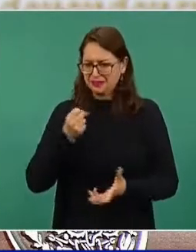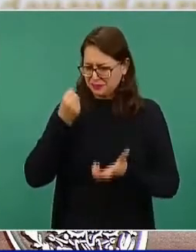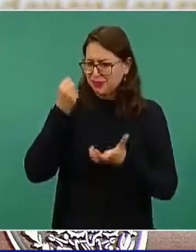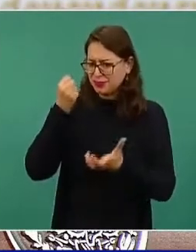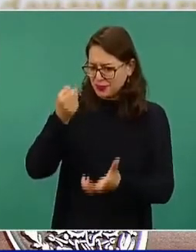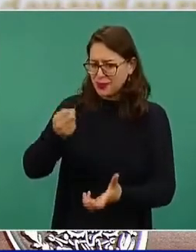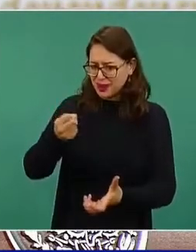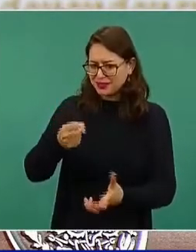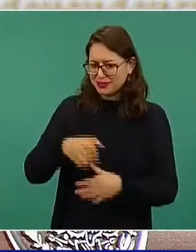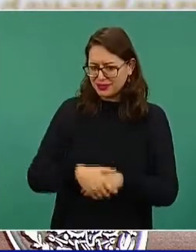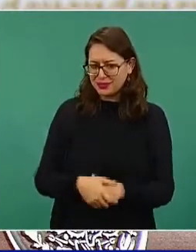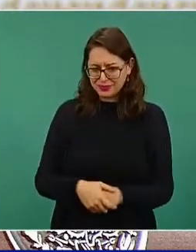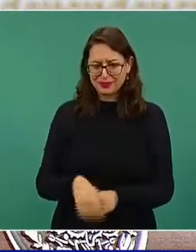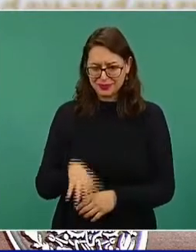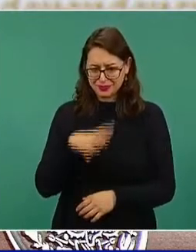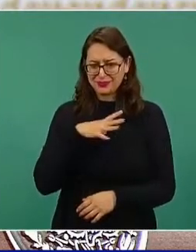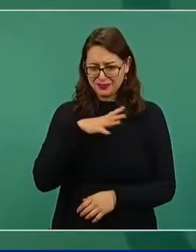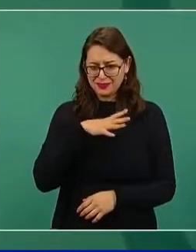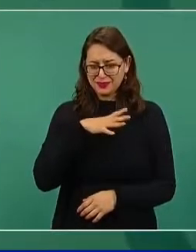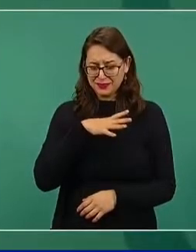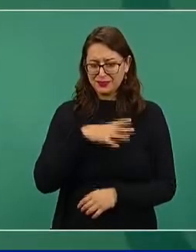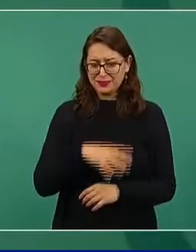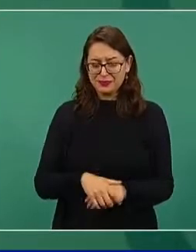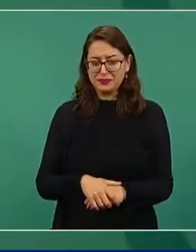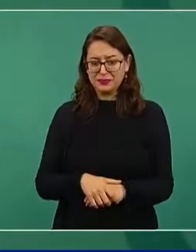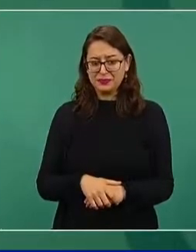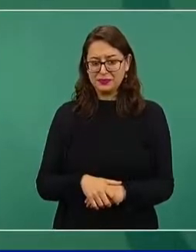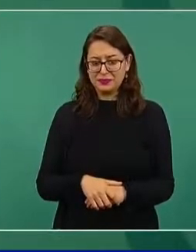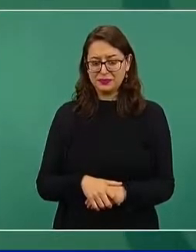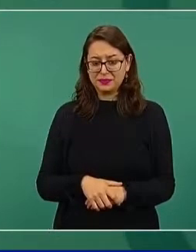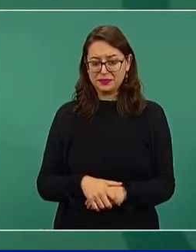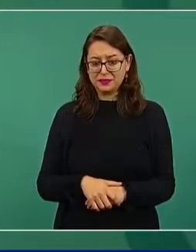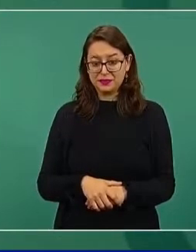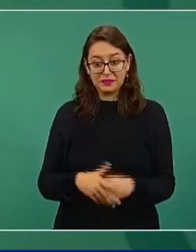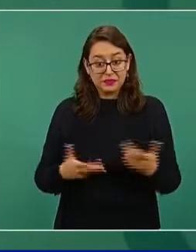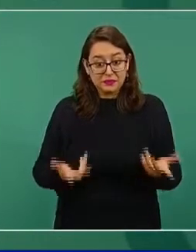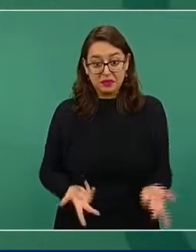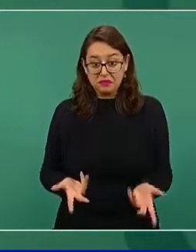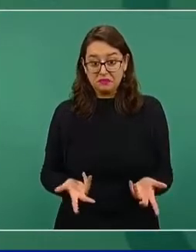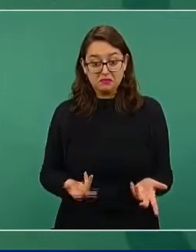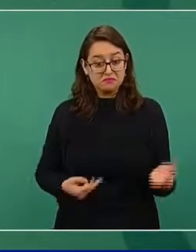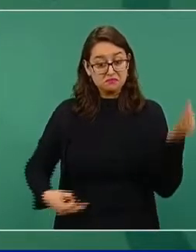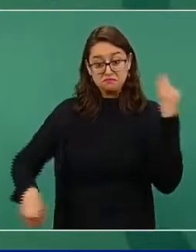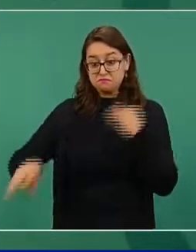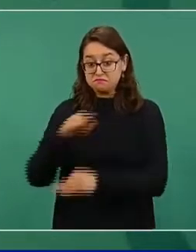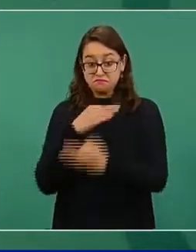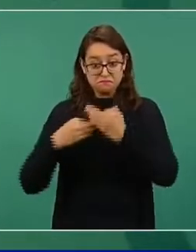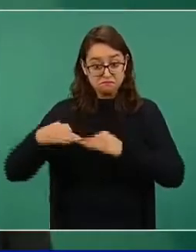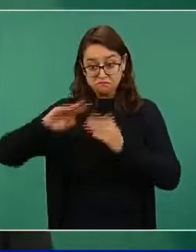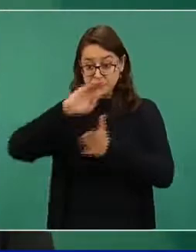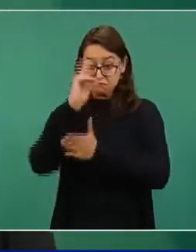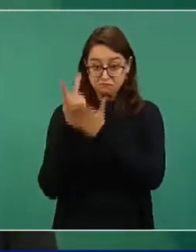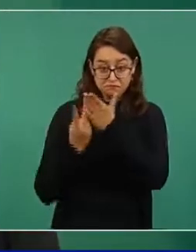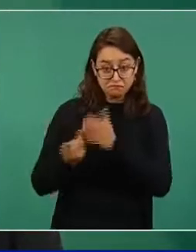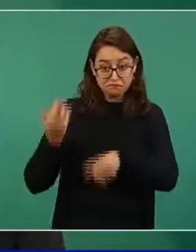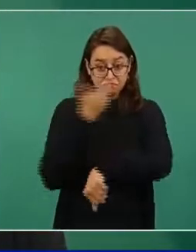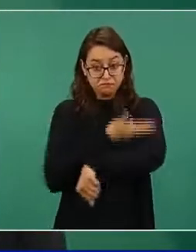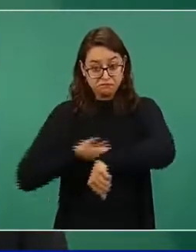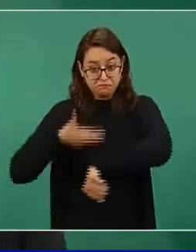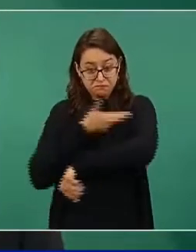para todo lo que se necesite